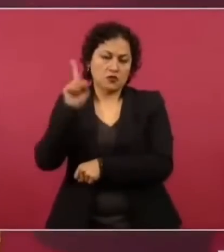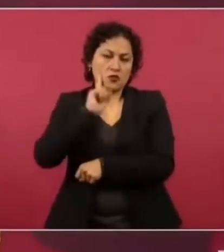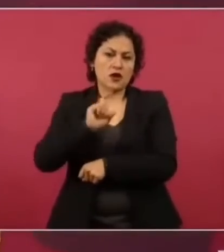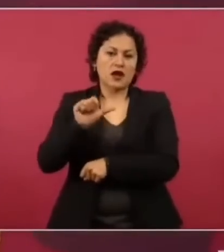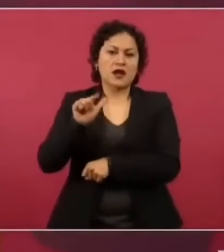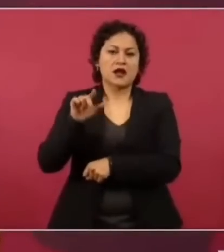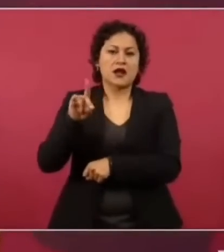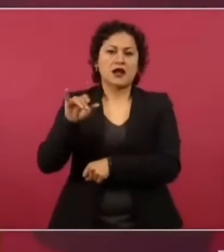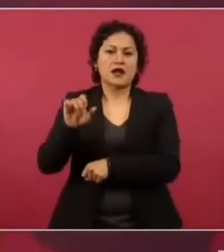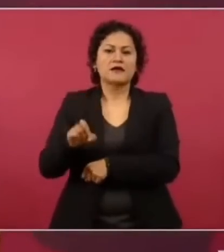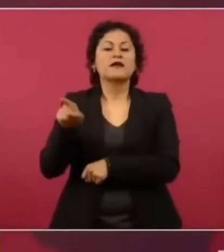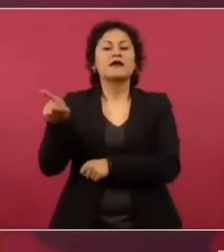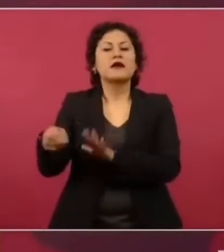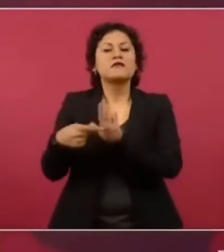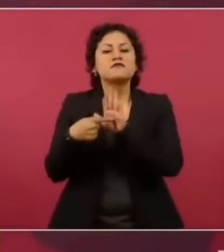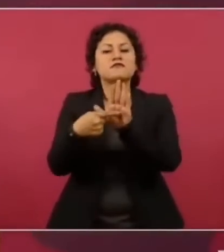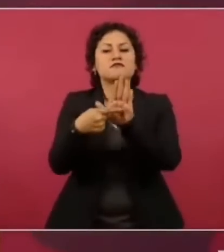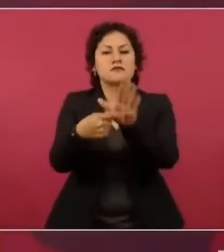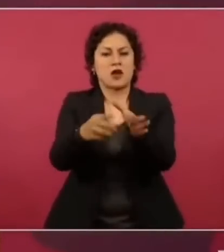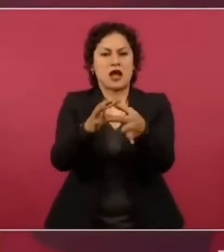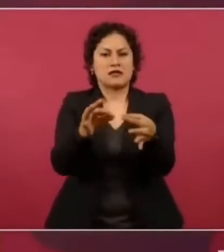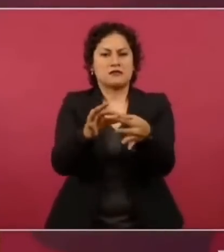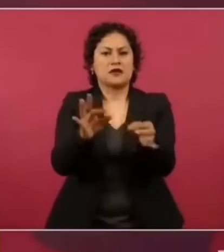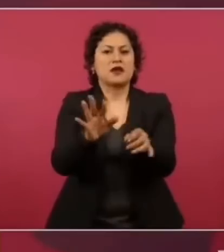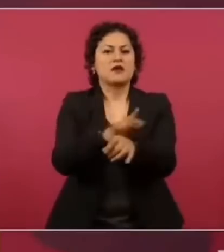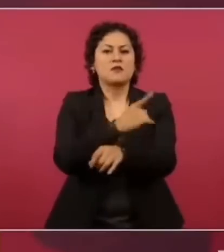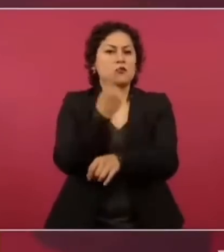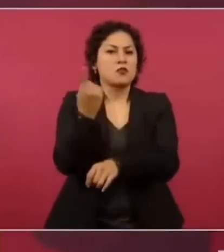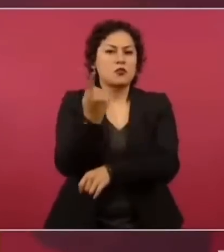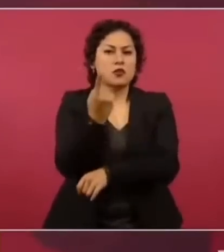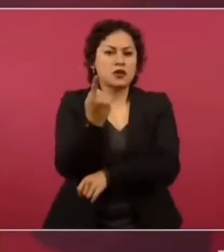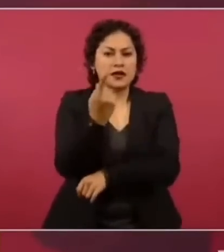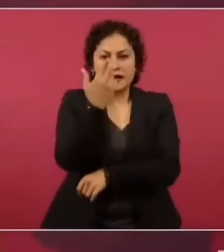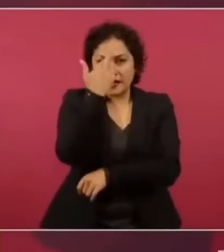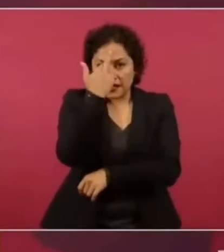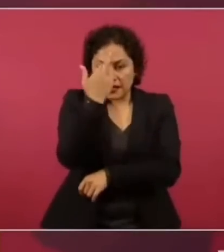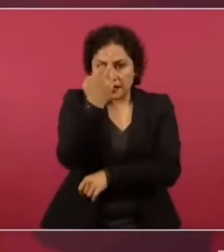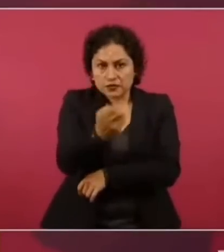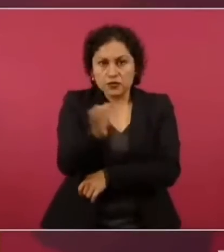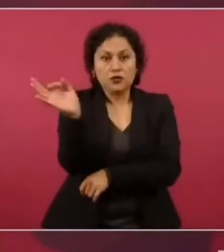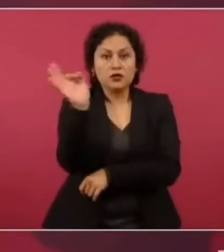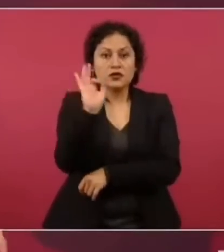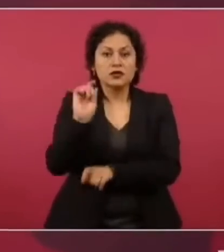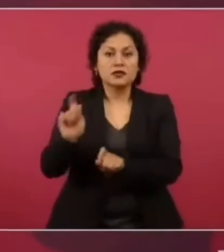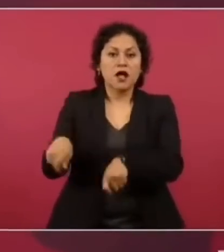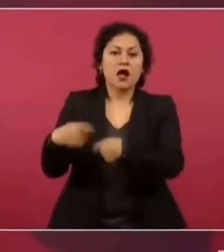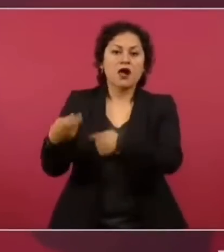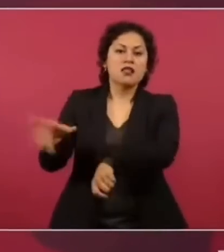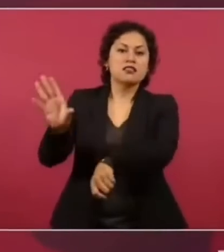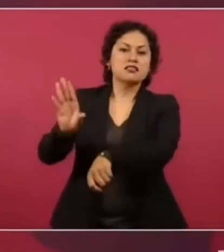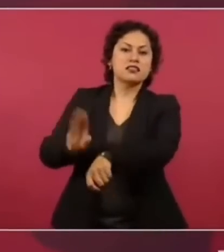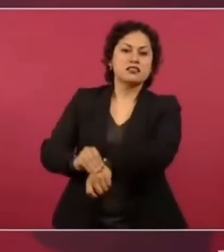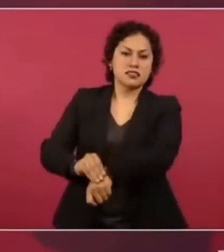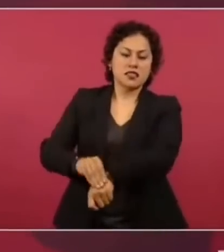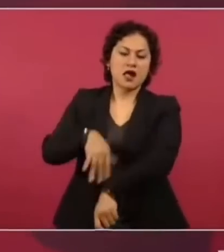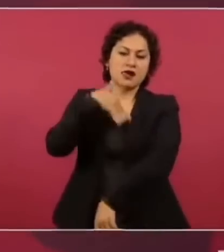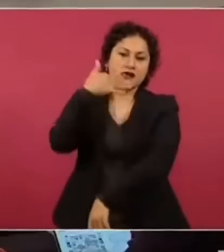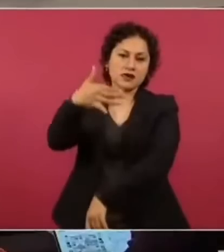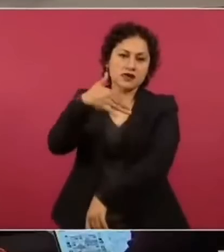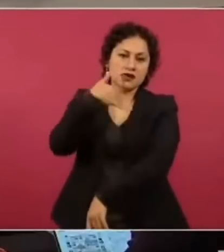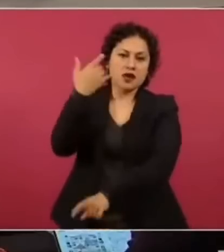serie de elementos que evidencian una posible actuación dolosa y negligente de algunas